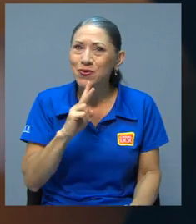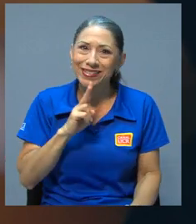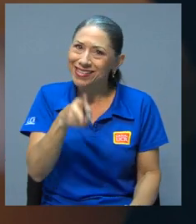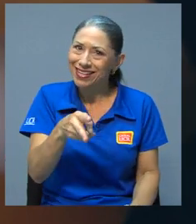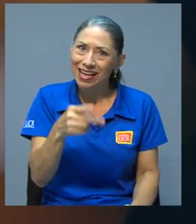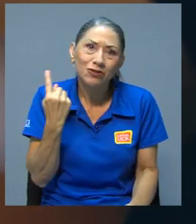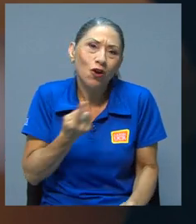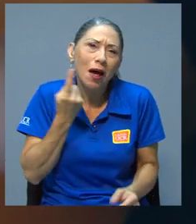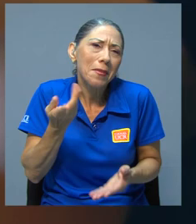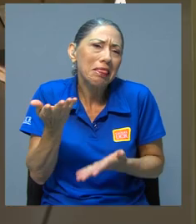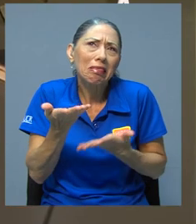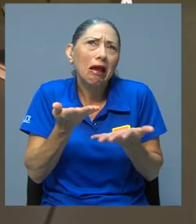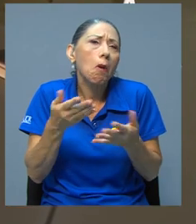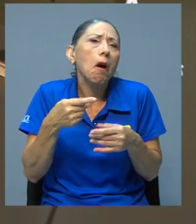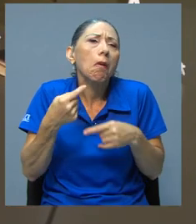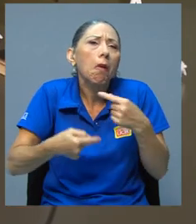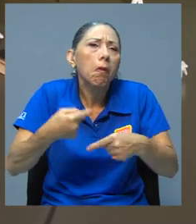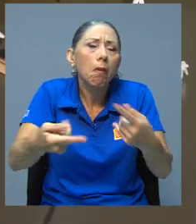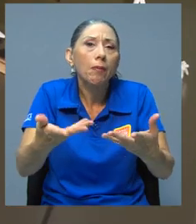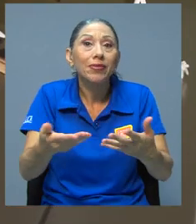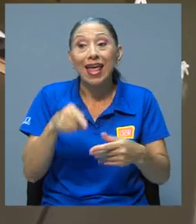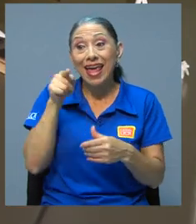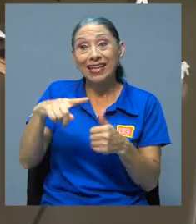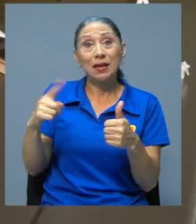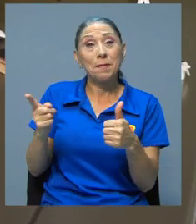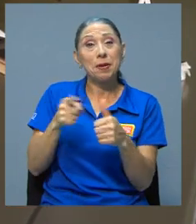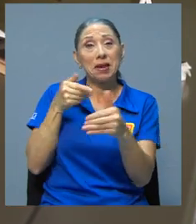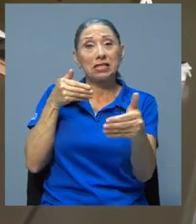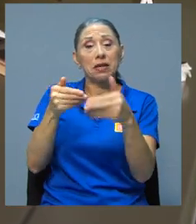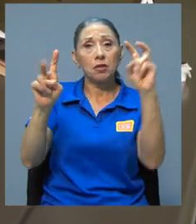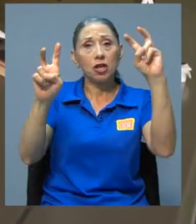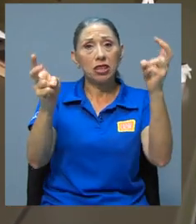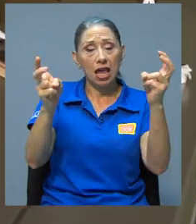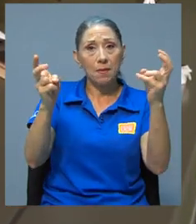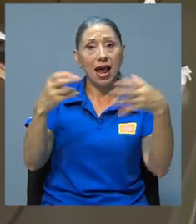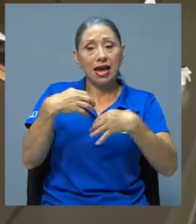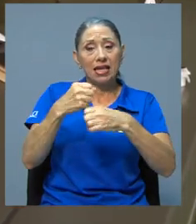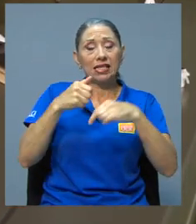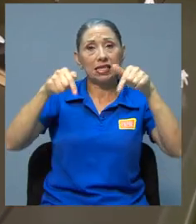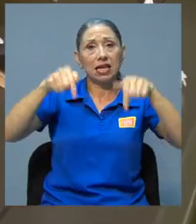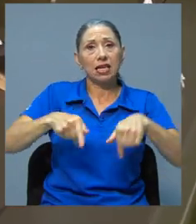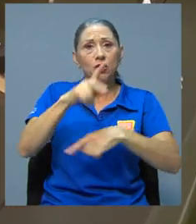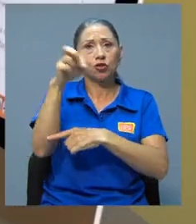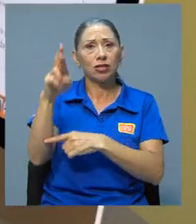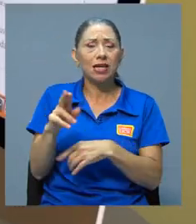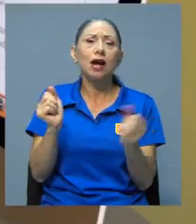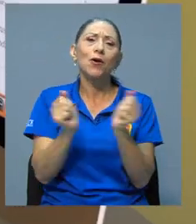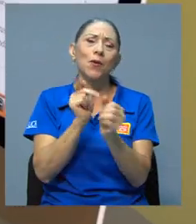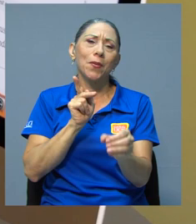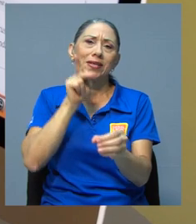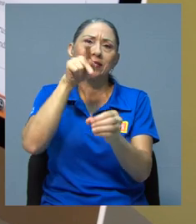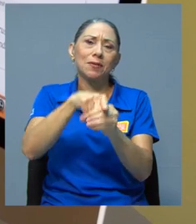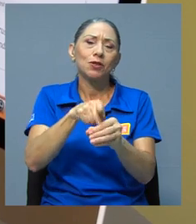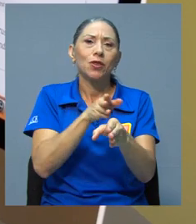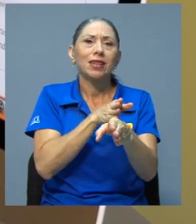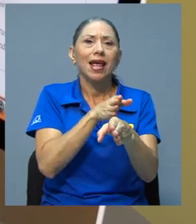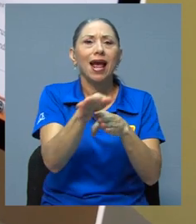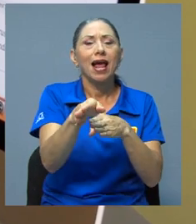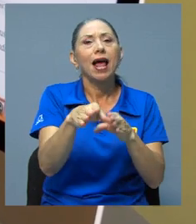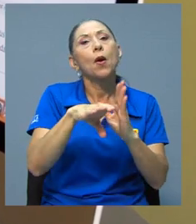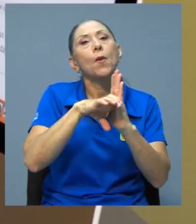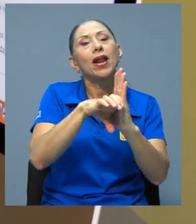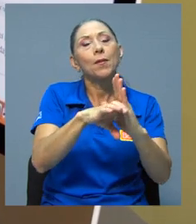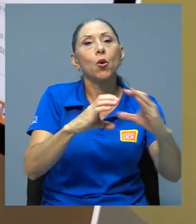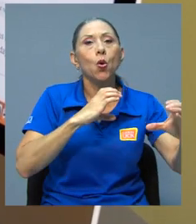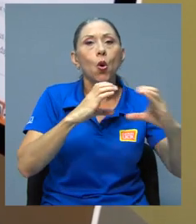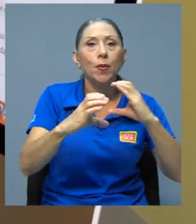pasajeras. Este es el primer acercamiento al tema que se efectúa en nuestro país con la participación de disciplinas